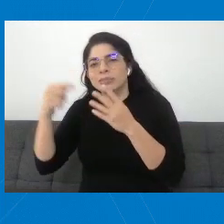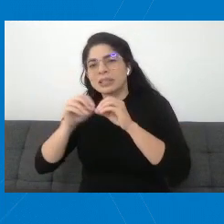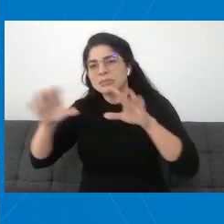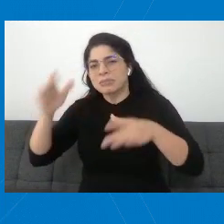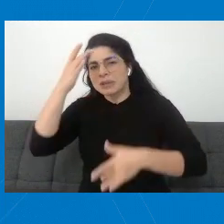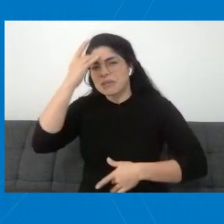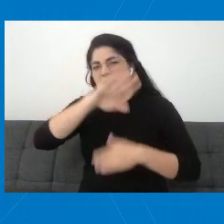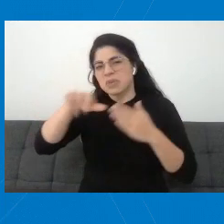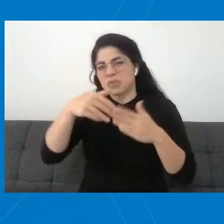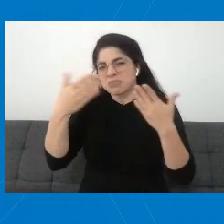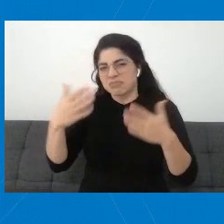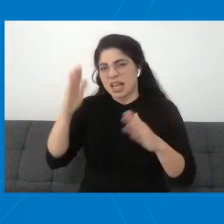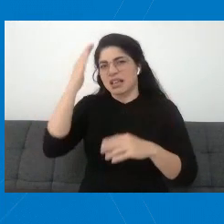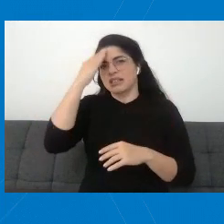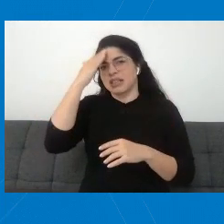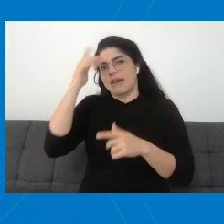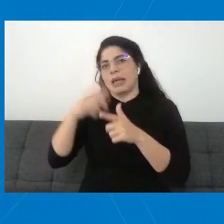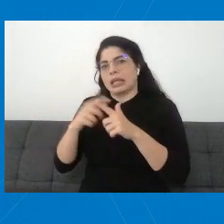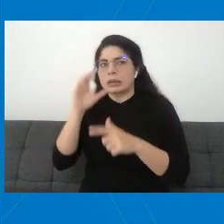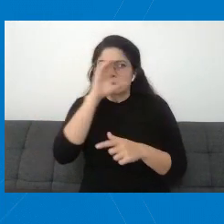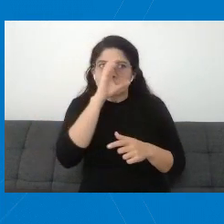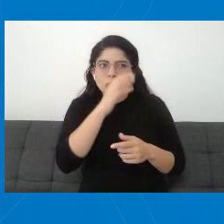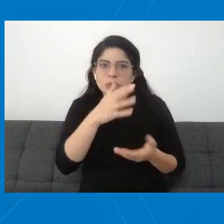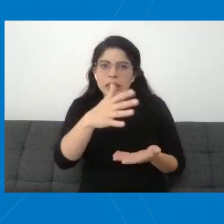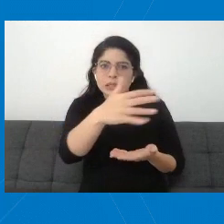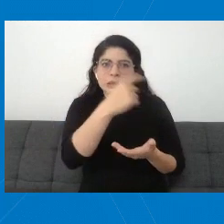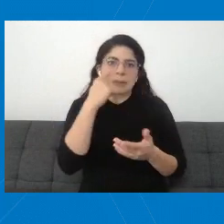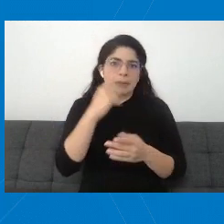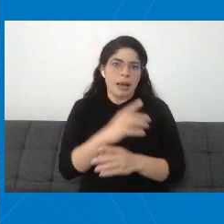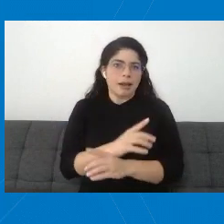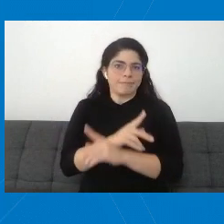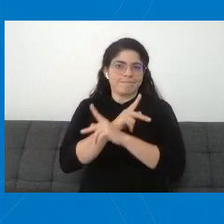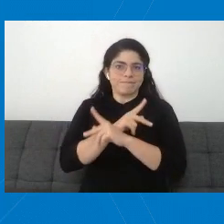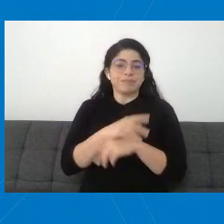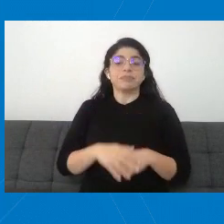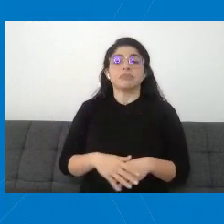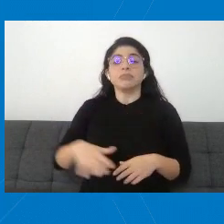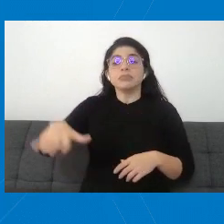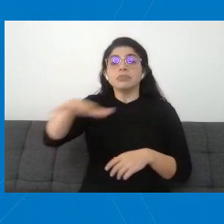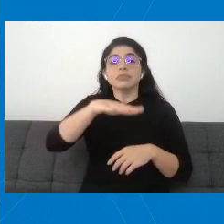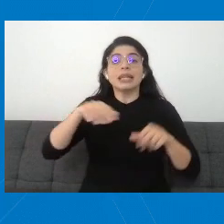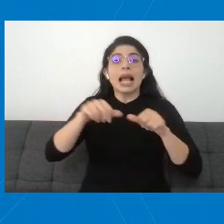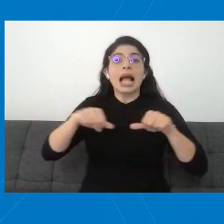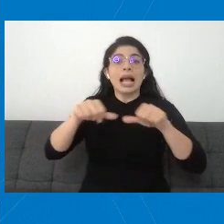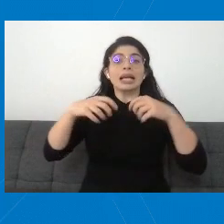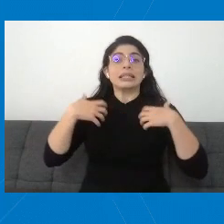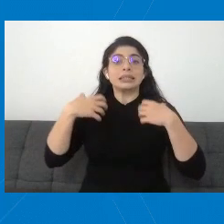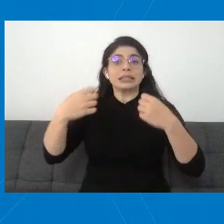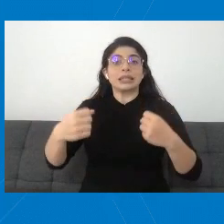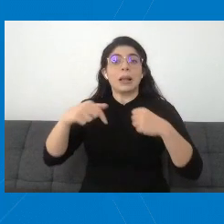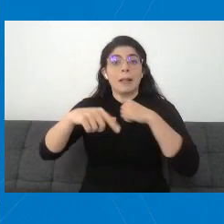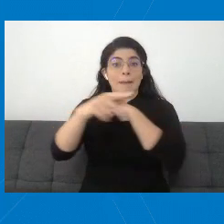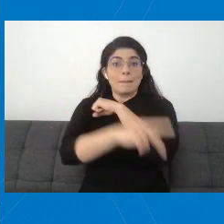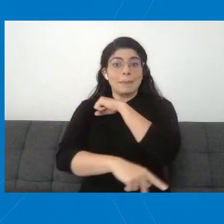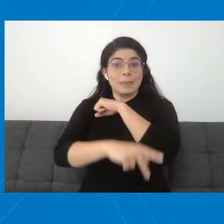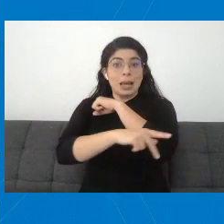por todos. Todas las áreas de salud del país han destinado lugares para ir